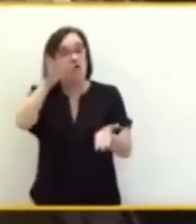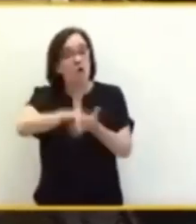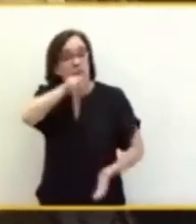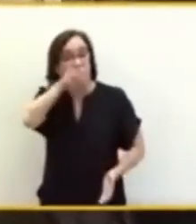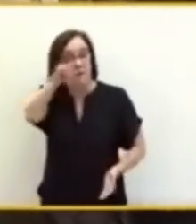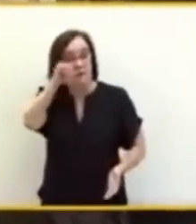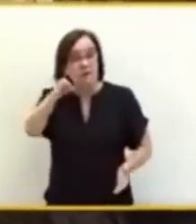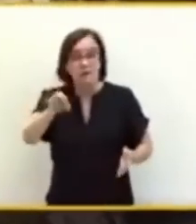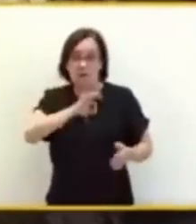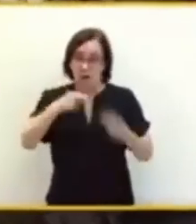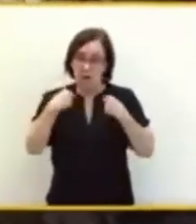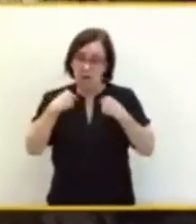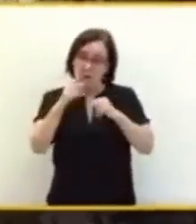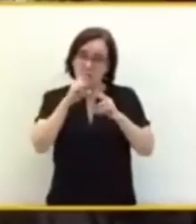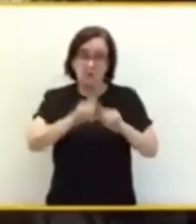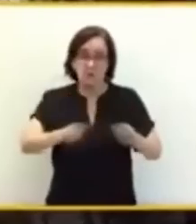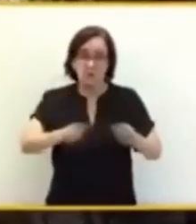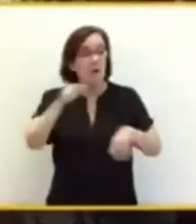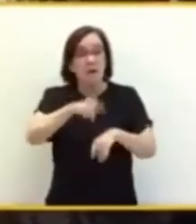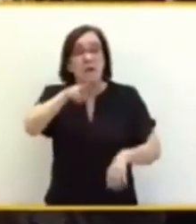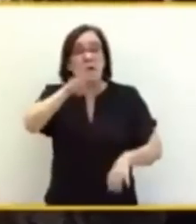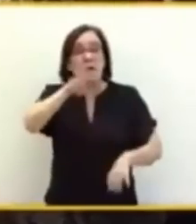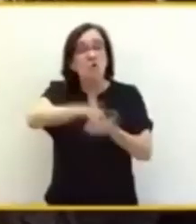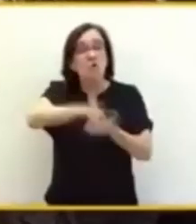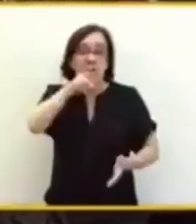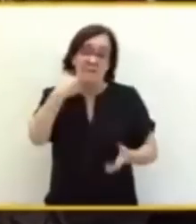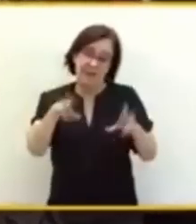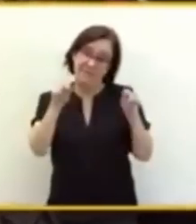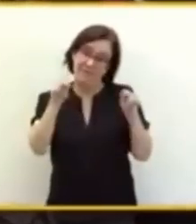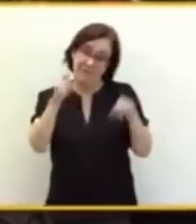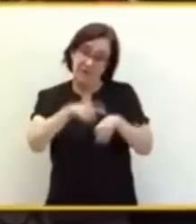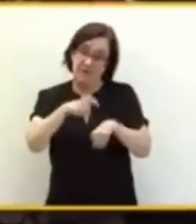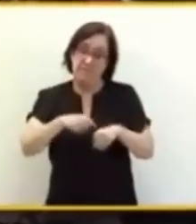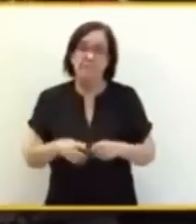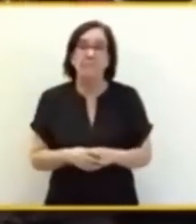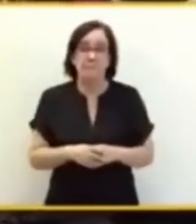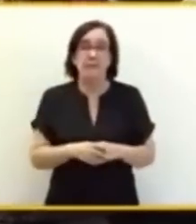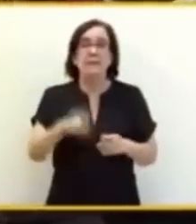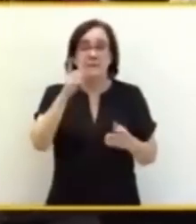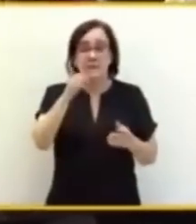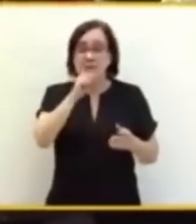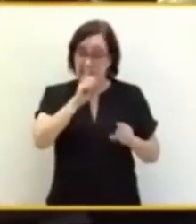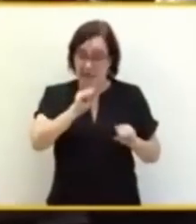diputados, por favor, guarden silencio. El señor Puente está en el uso de la palabra y vaya terminando, señor Puente. Silencio.